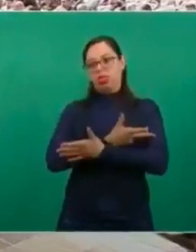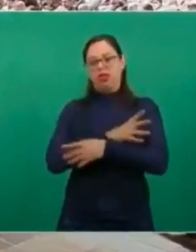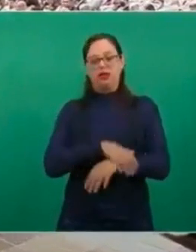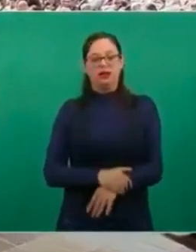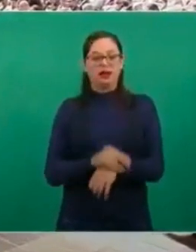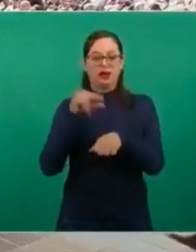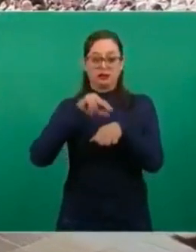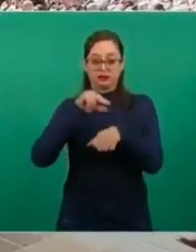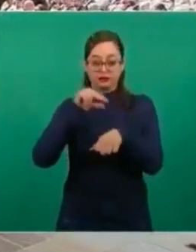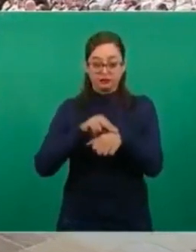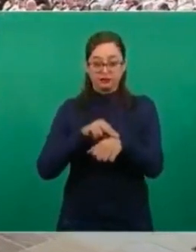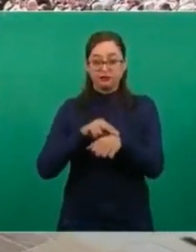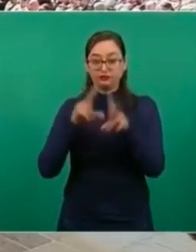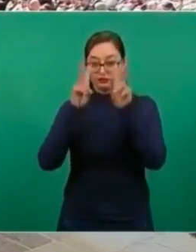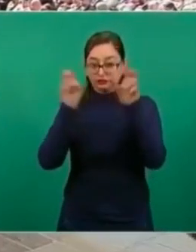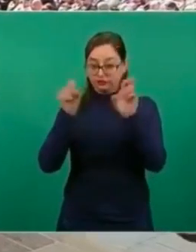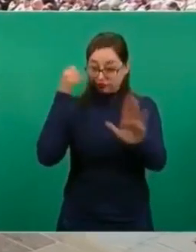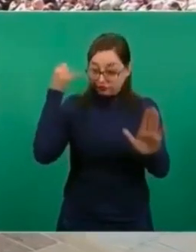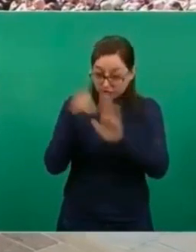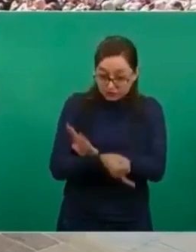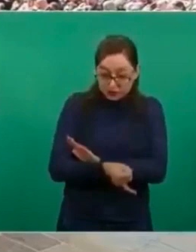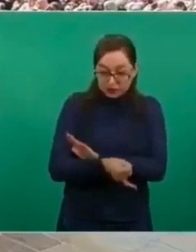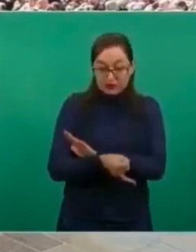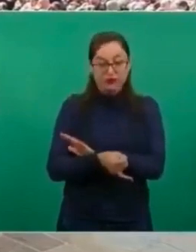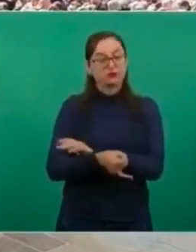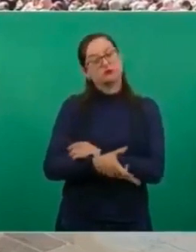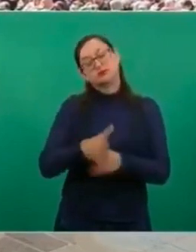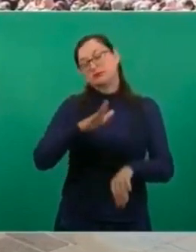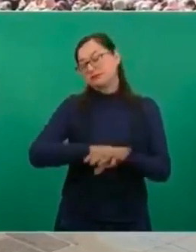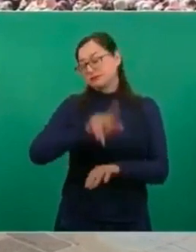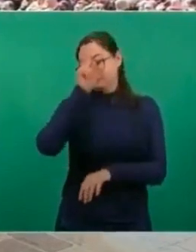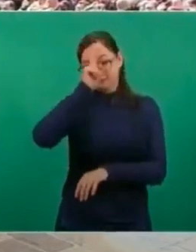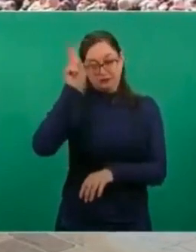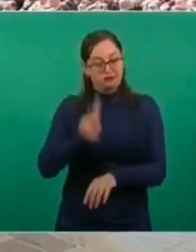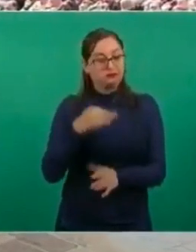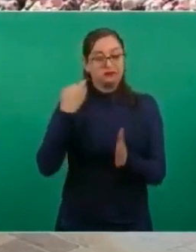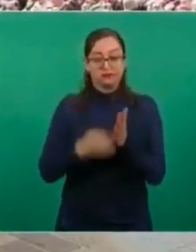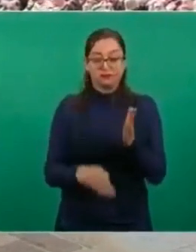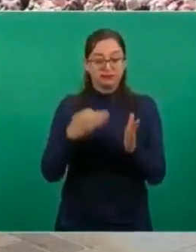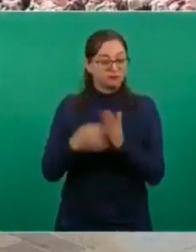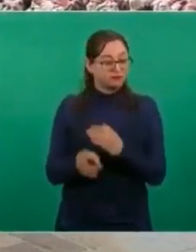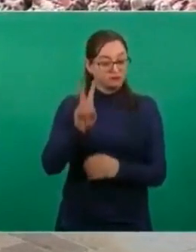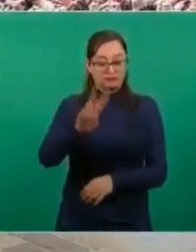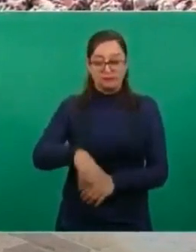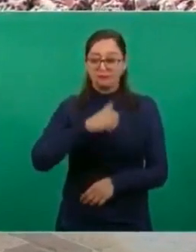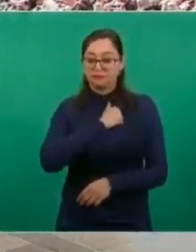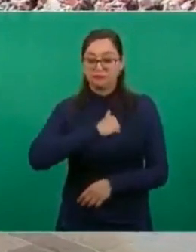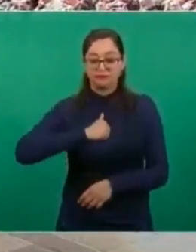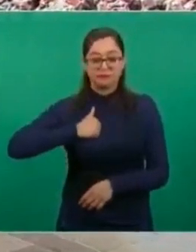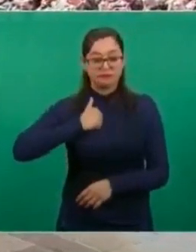especialistas. Es un saldo lamentable que heredamos.